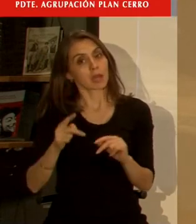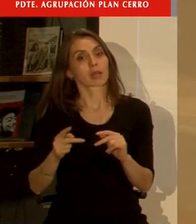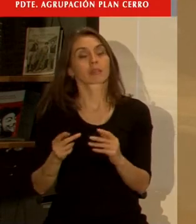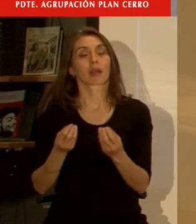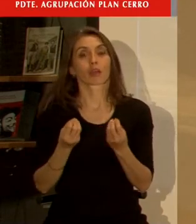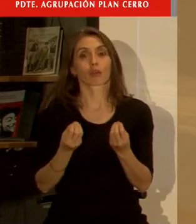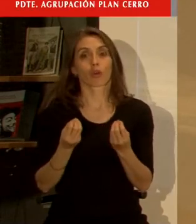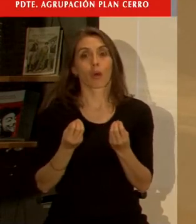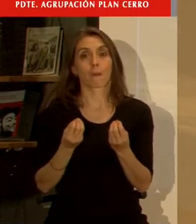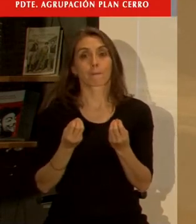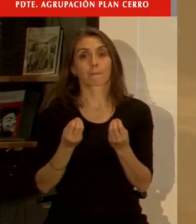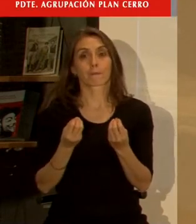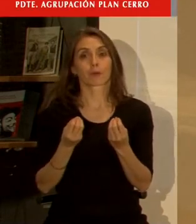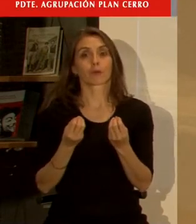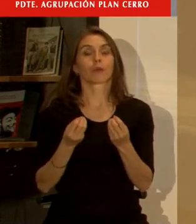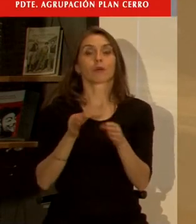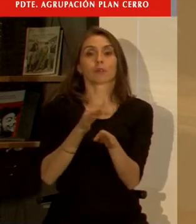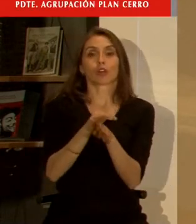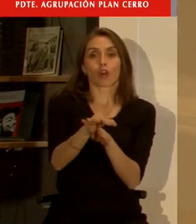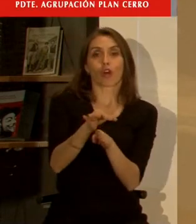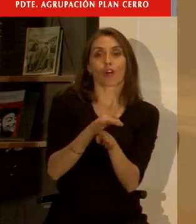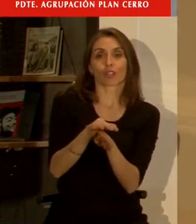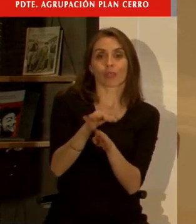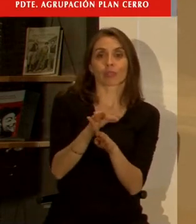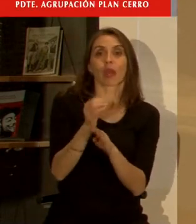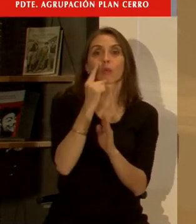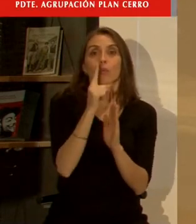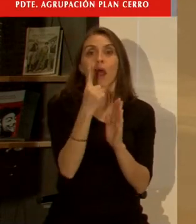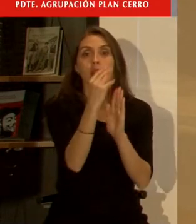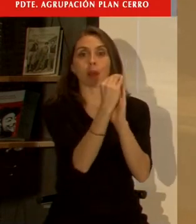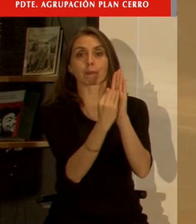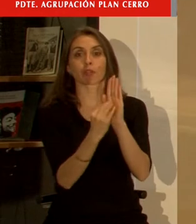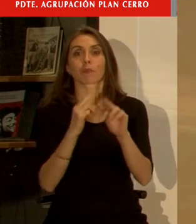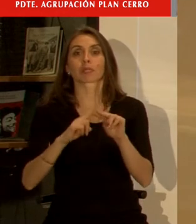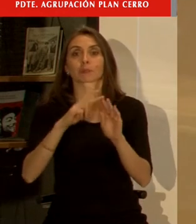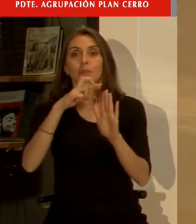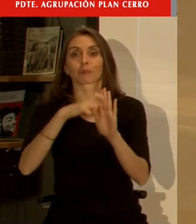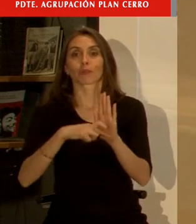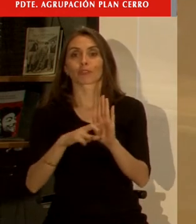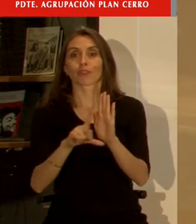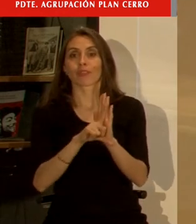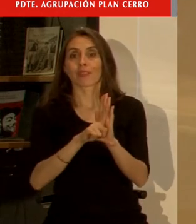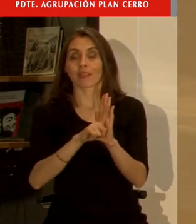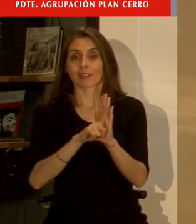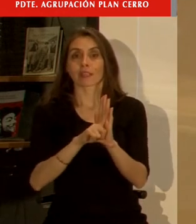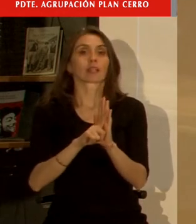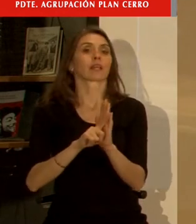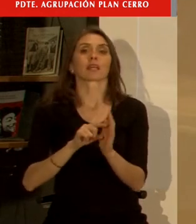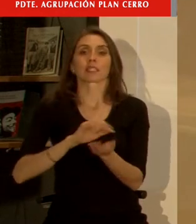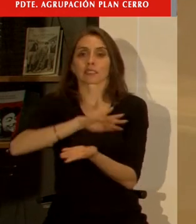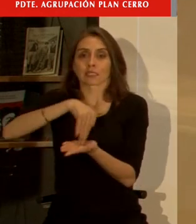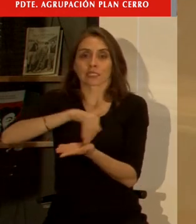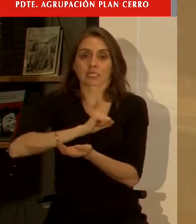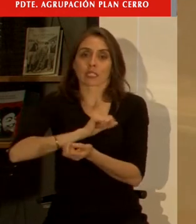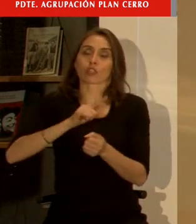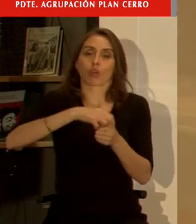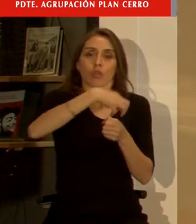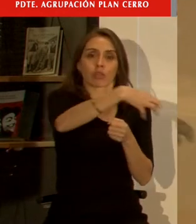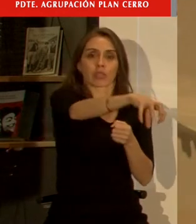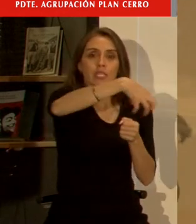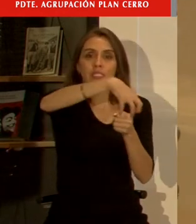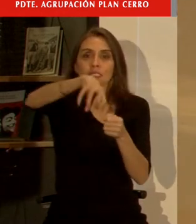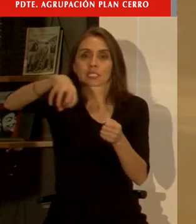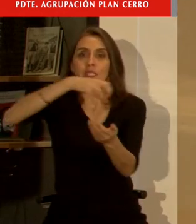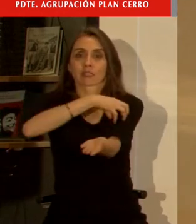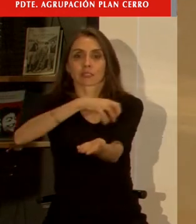o tratar de dar alguna orientación en las prioridades legislativas nosotros pensamos que primero descentralización segundo la